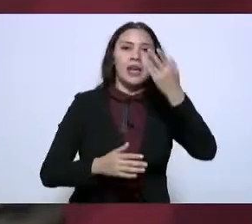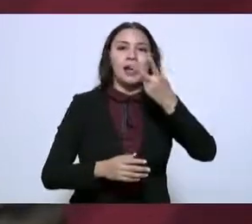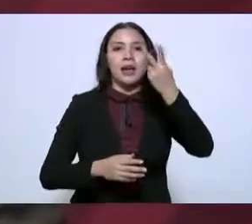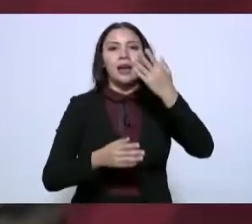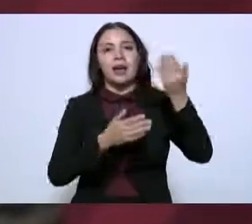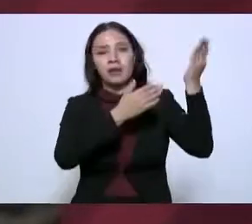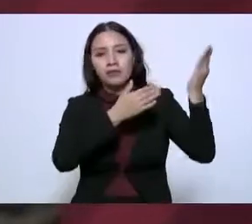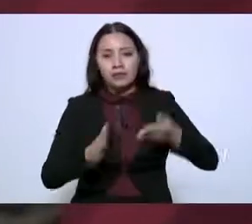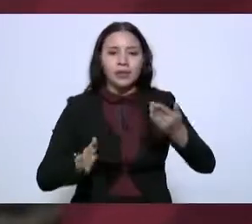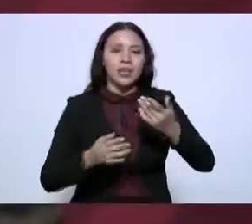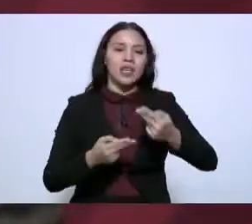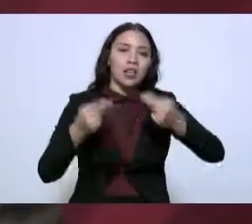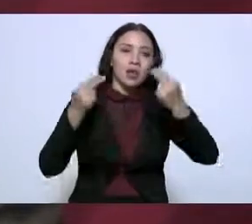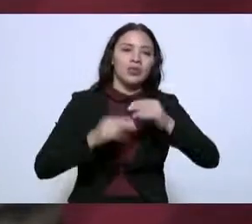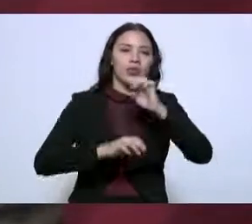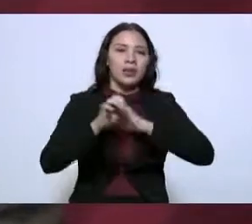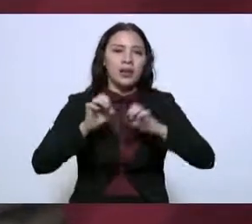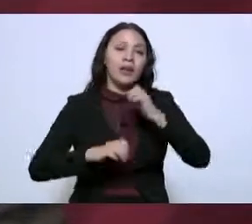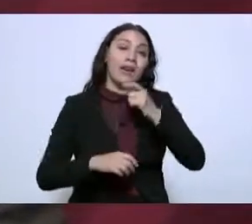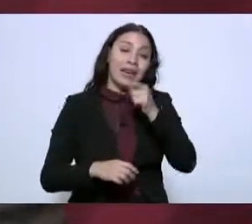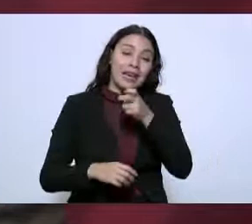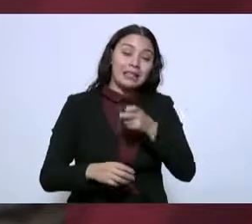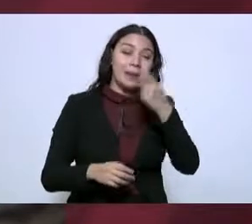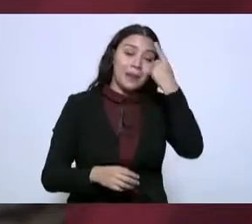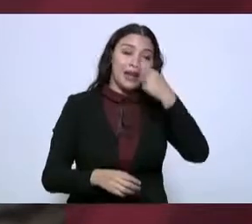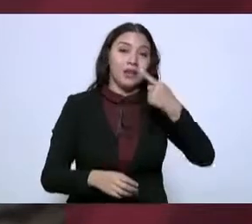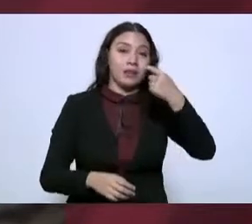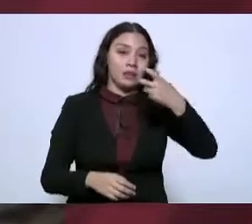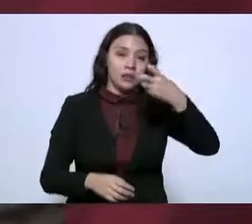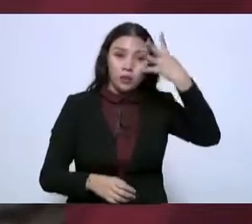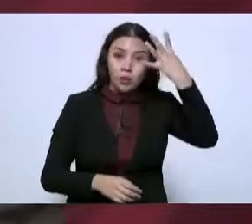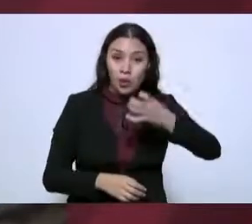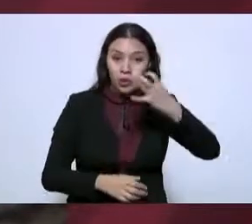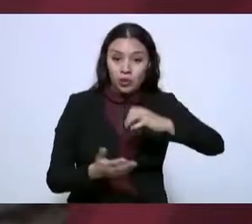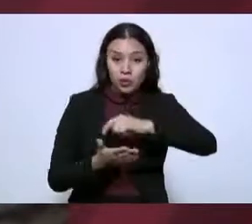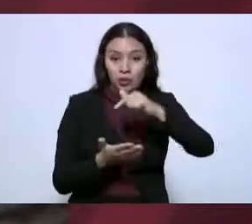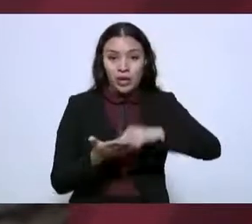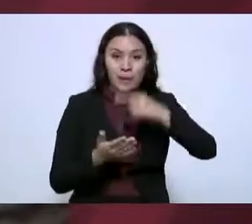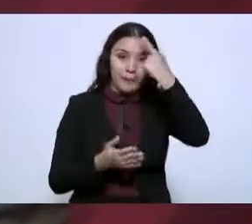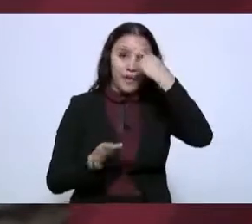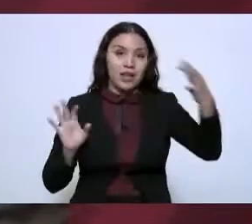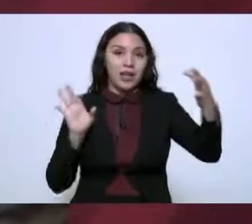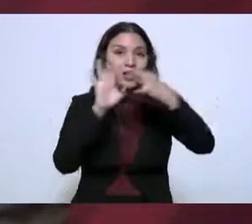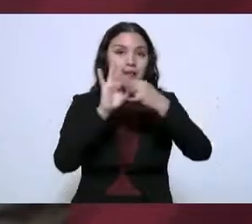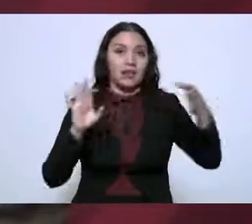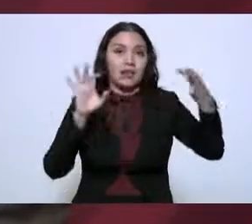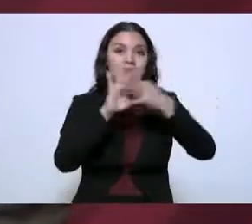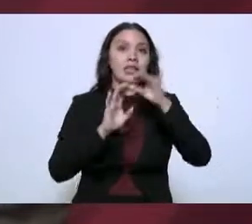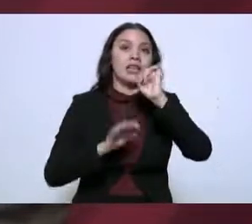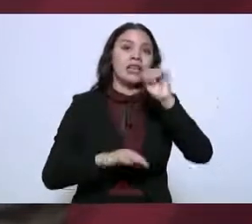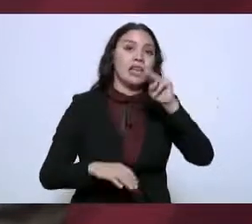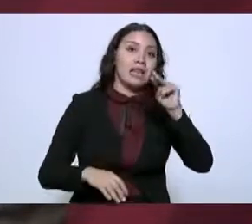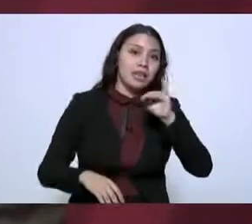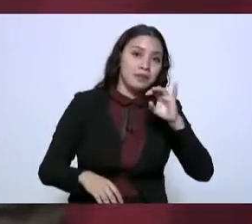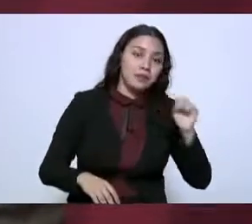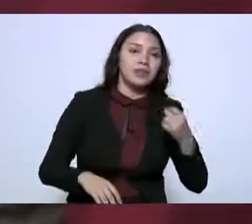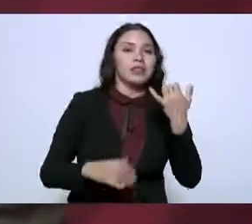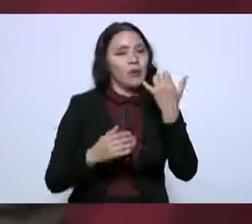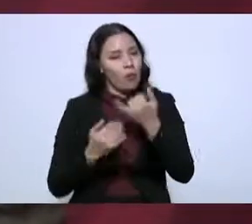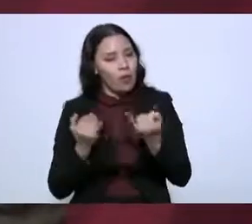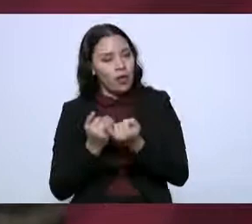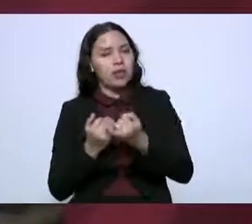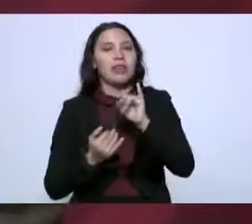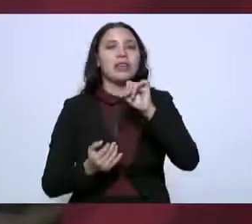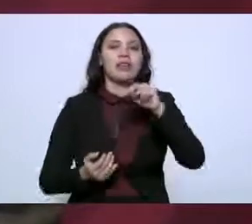maquilas, lo que le da al Estado ser el cuarto lugar en afiliación al Seguro Social y al Infonavit. Somos uno de los